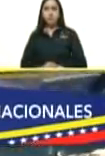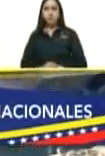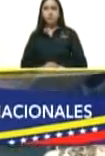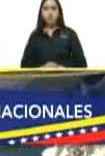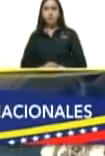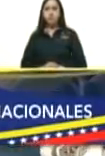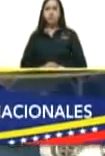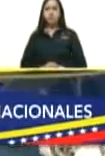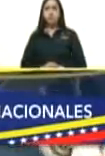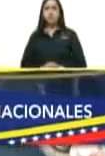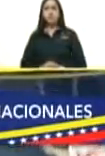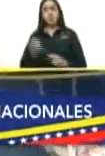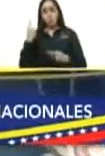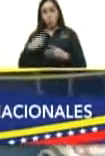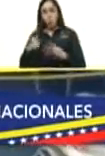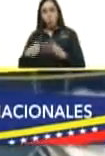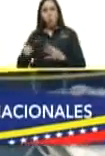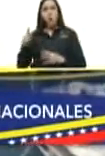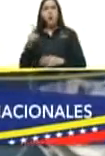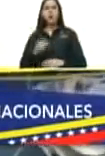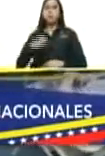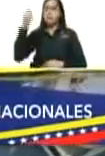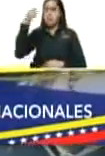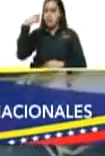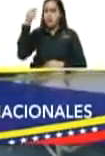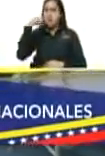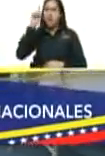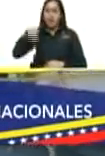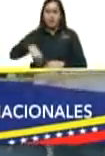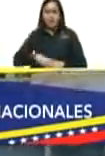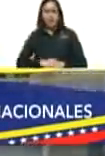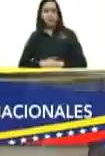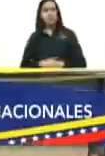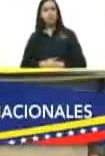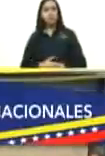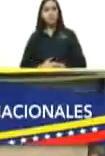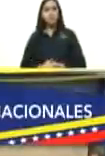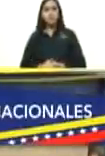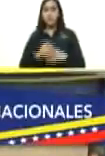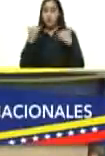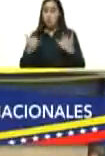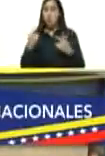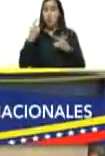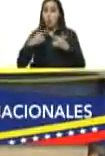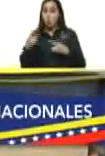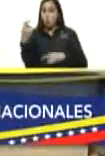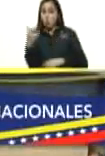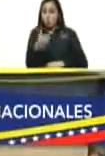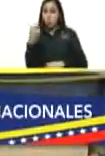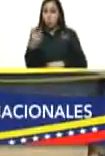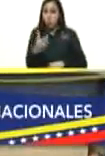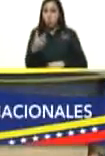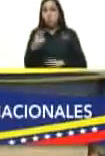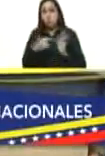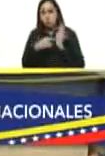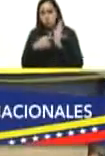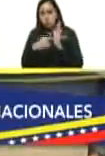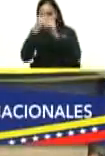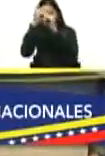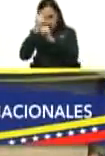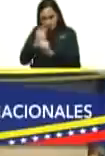y así con otras medicinas ahorita estamos con otra medicina que cuando llegue la mostraré